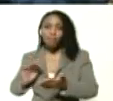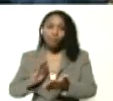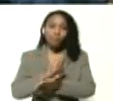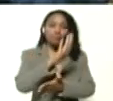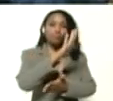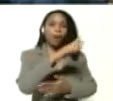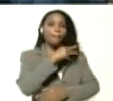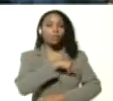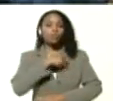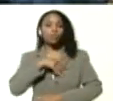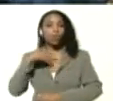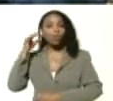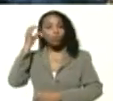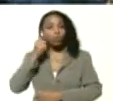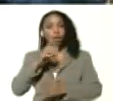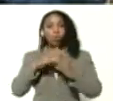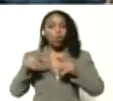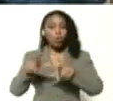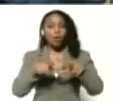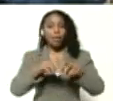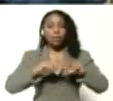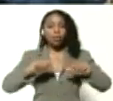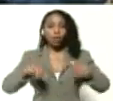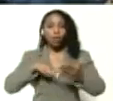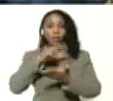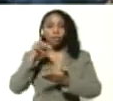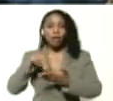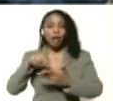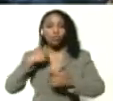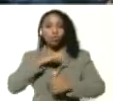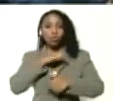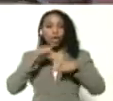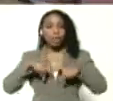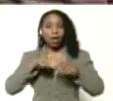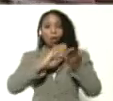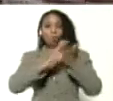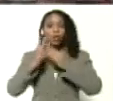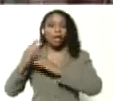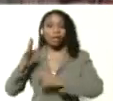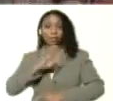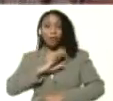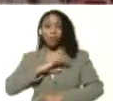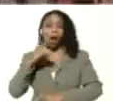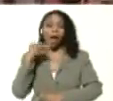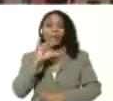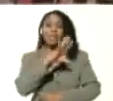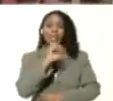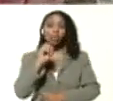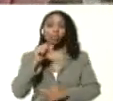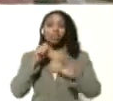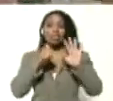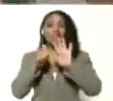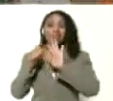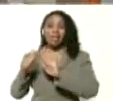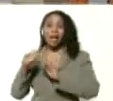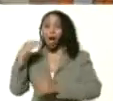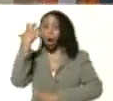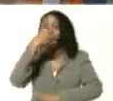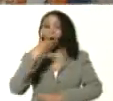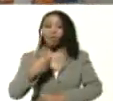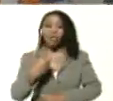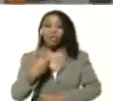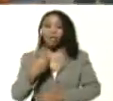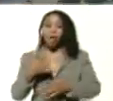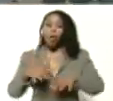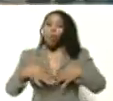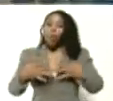en todo el espacio del territorio nacional y nosotros desde esta comunidad tenemos contamos con 566 jóvenes de